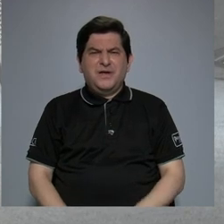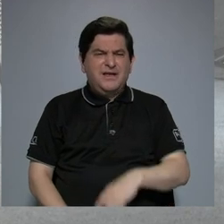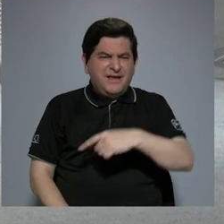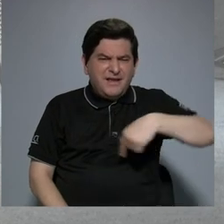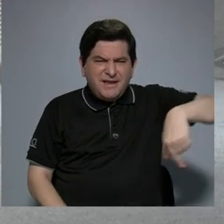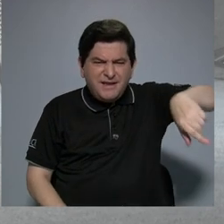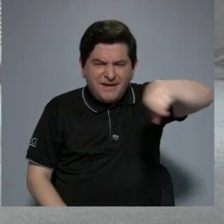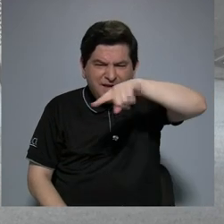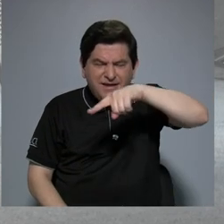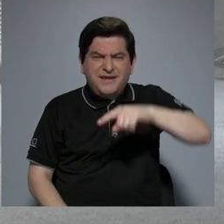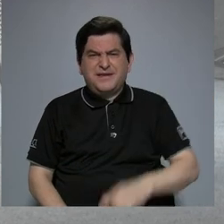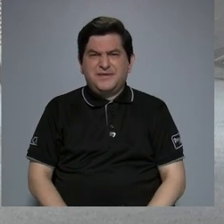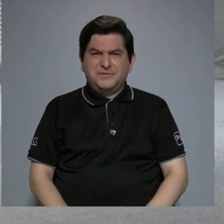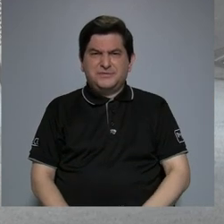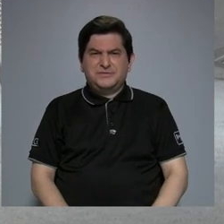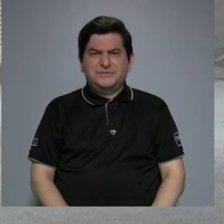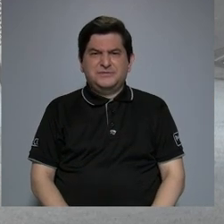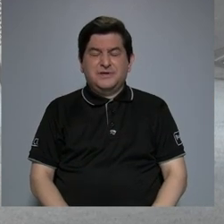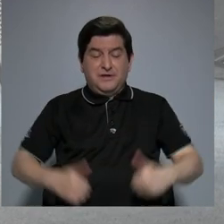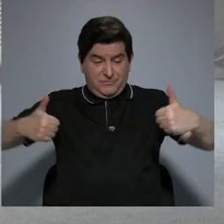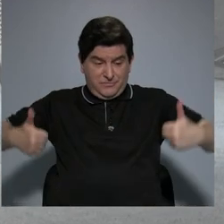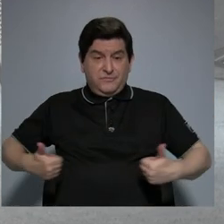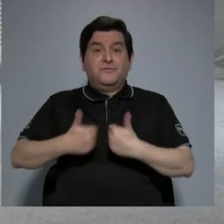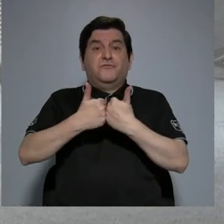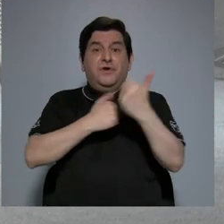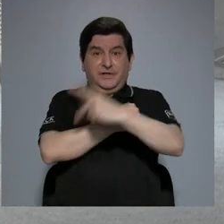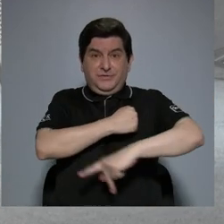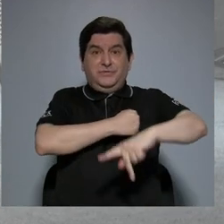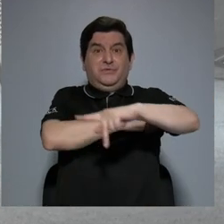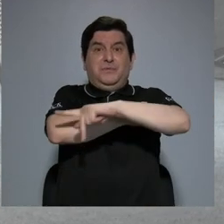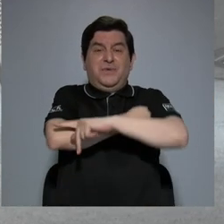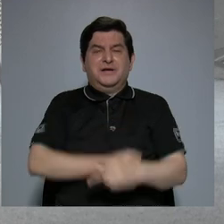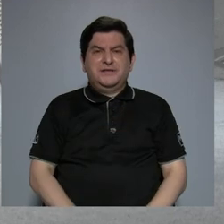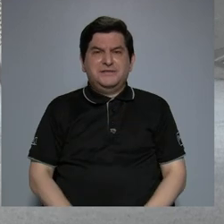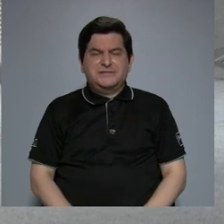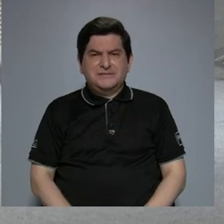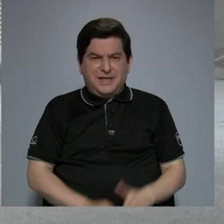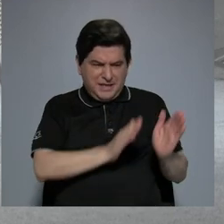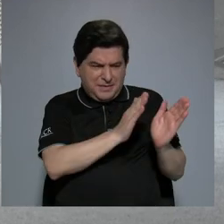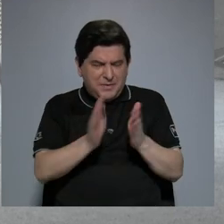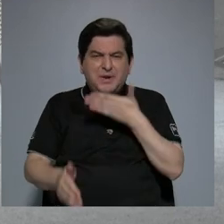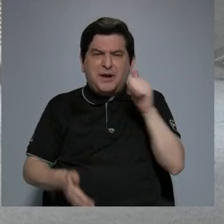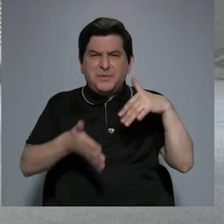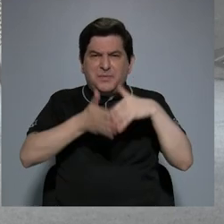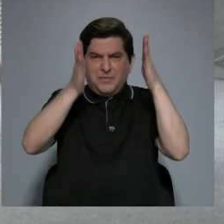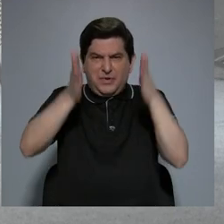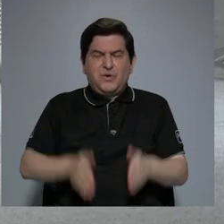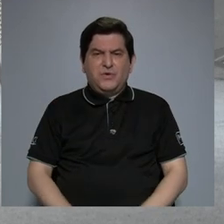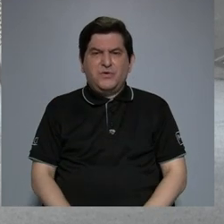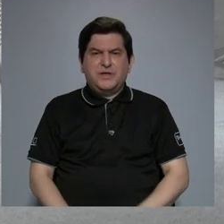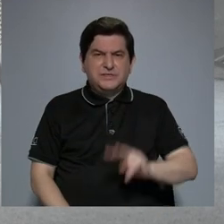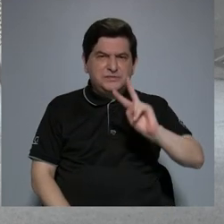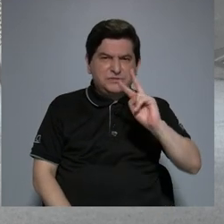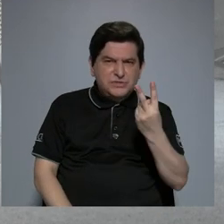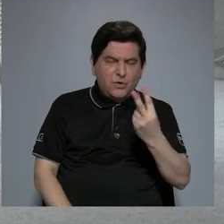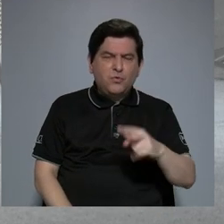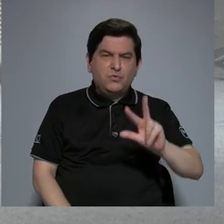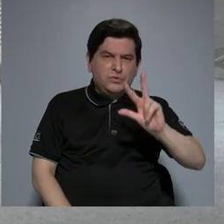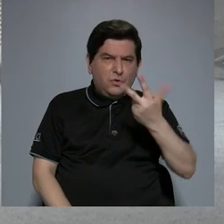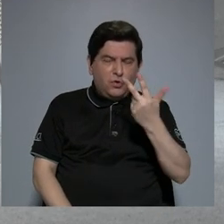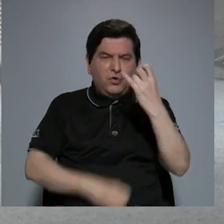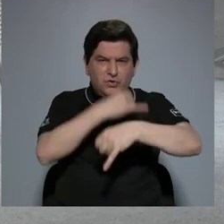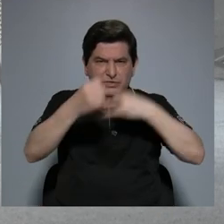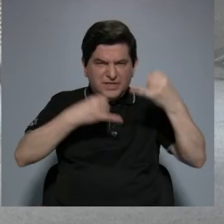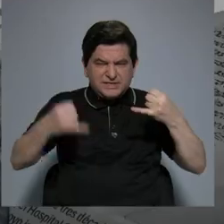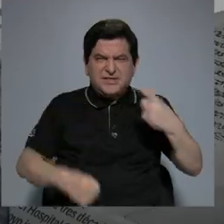de cara a ese reto que tiene el país de formar mejores estudiantes con un segundo idioma o tercer